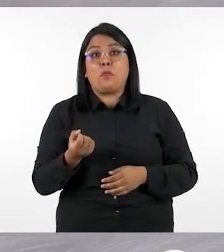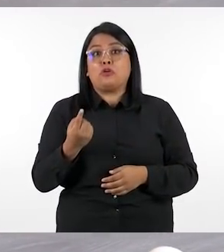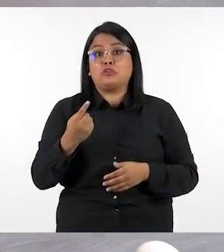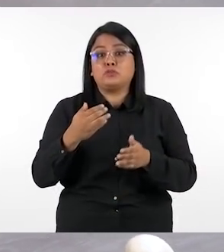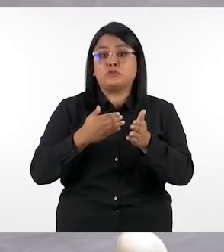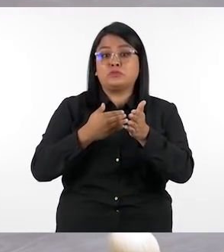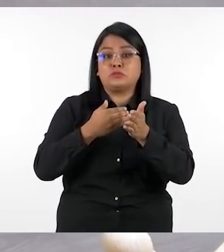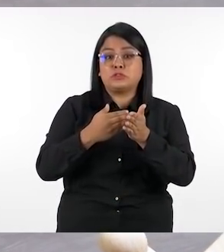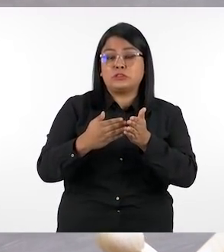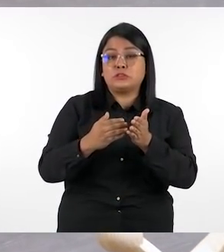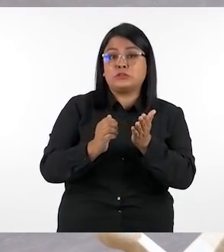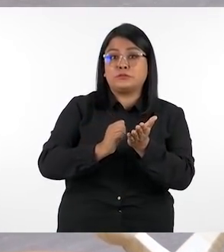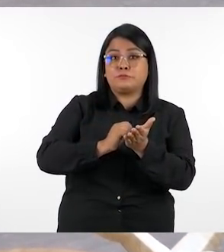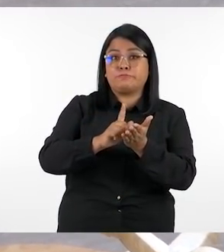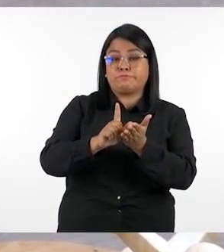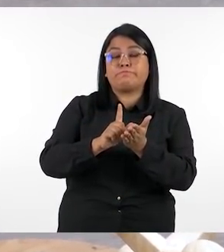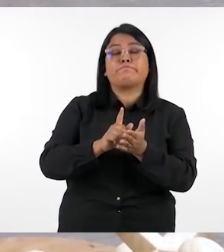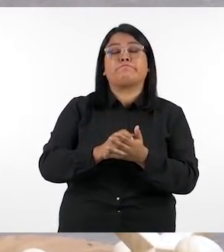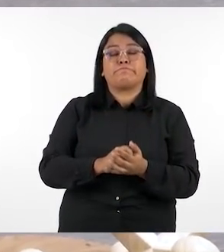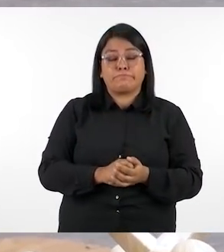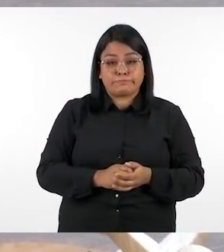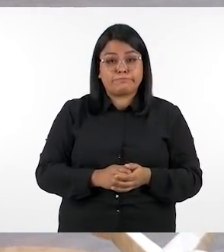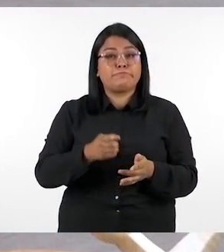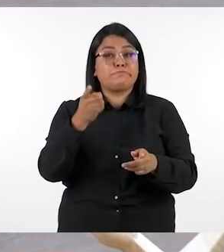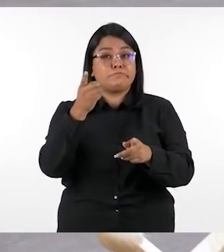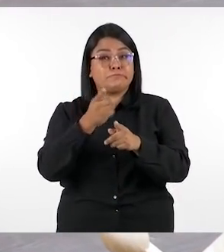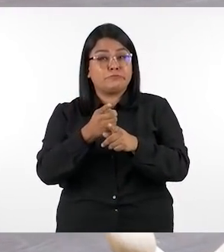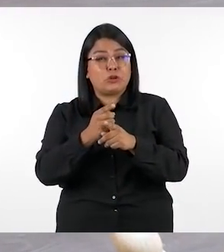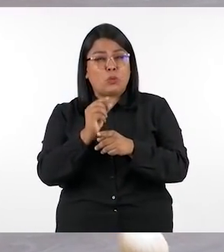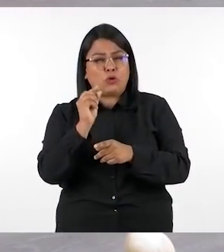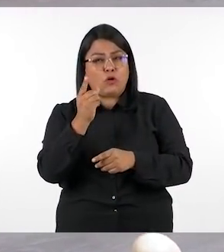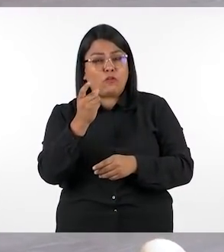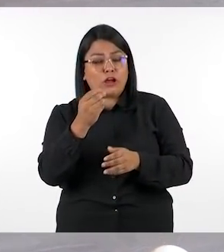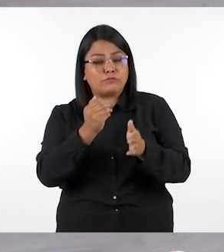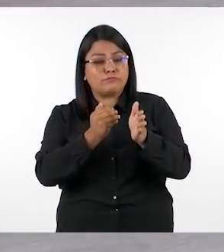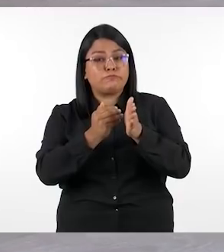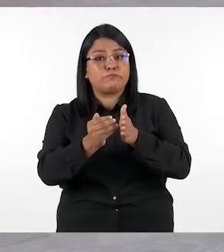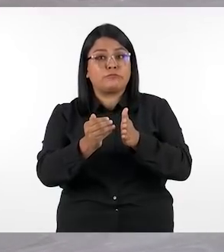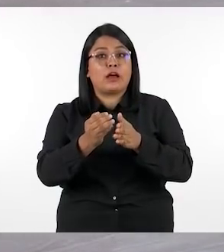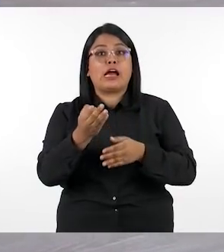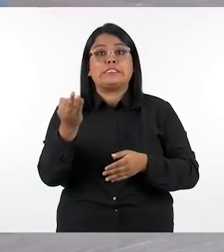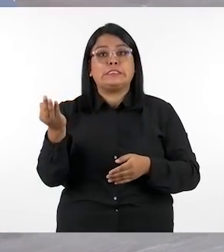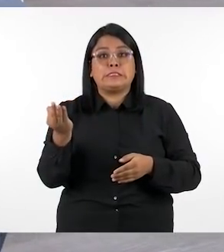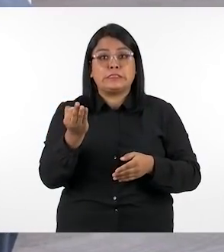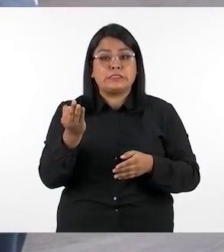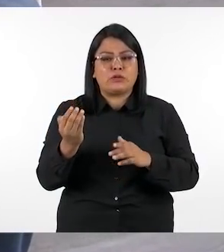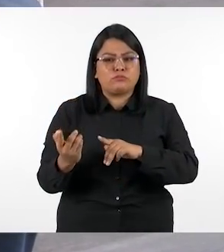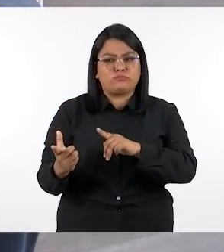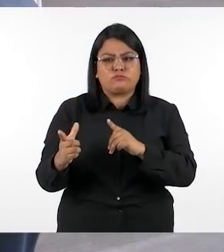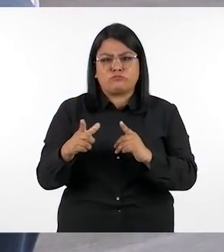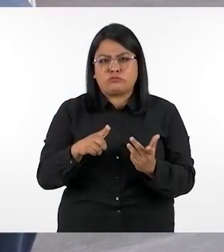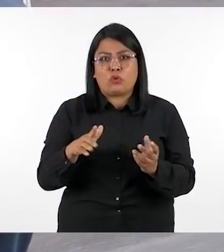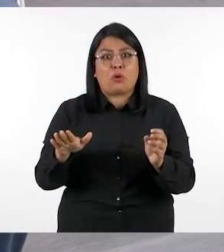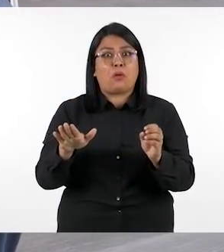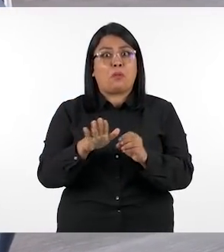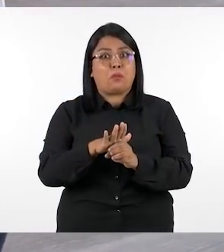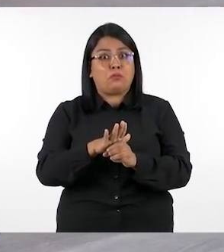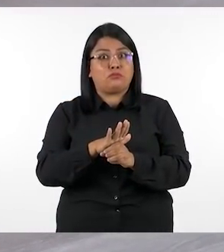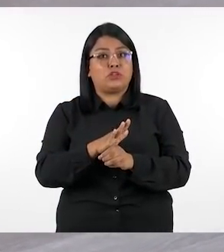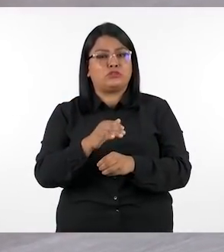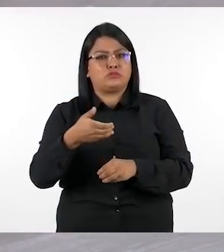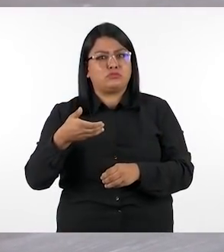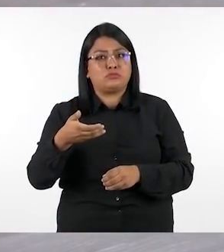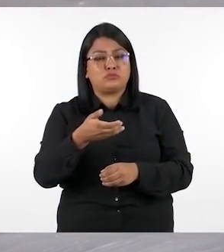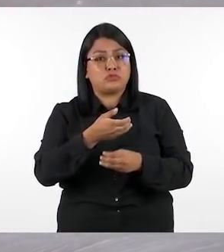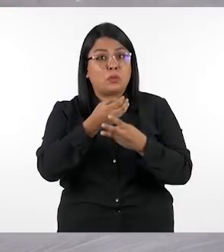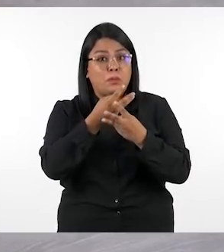a punto de iniciar el año escolar así es alejandra estamos a punto de iniciar nuestro año escolar y hay que tener todo preparado